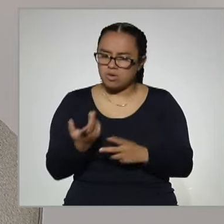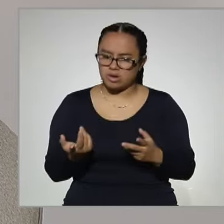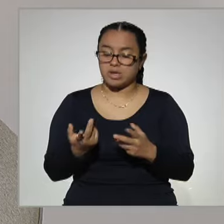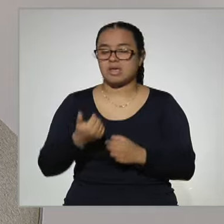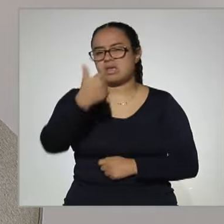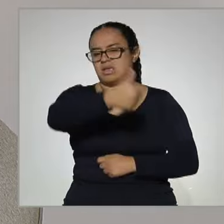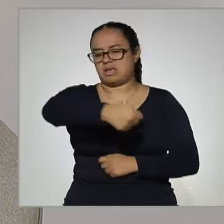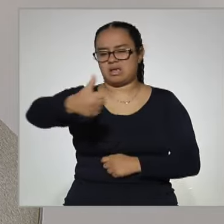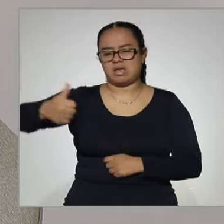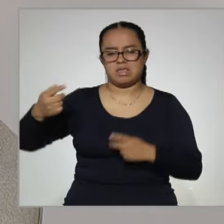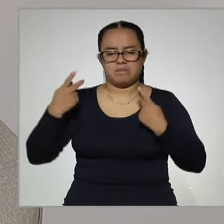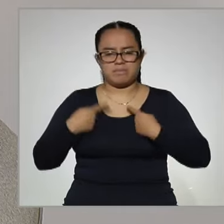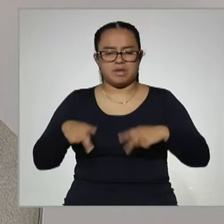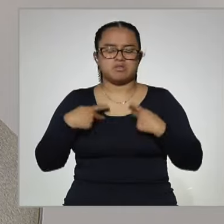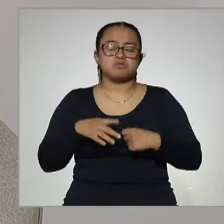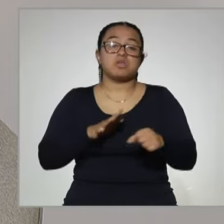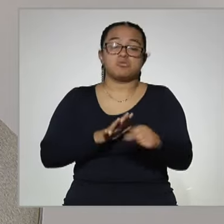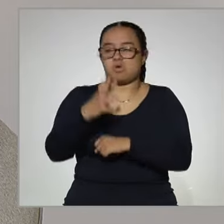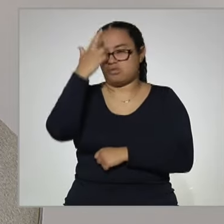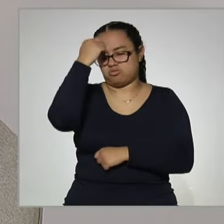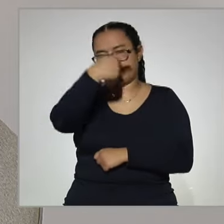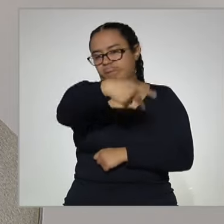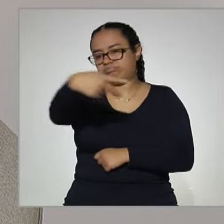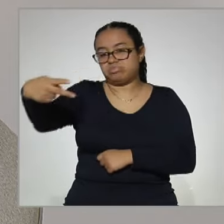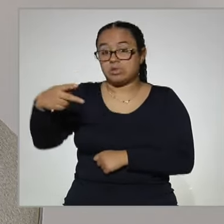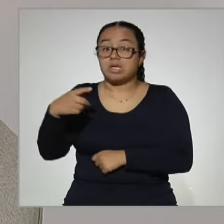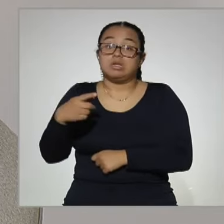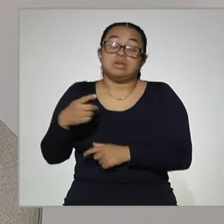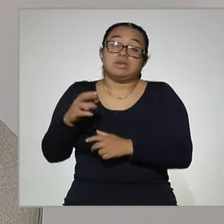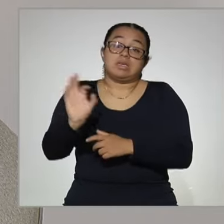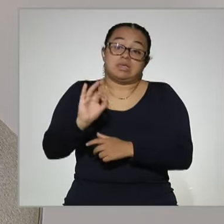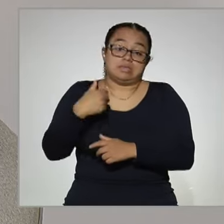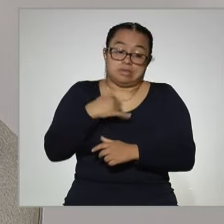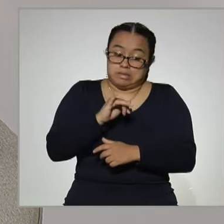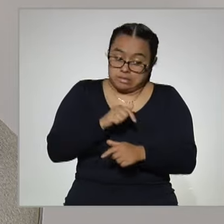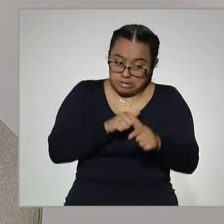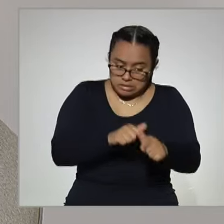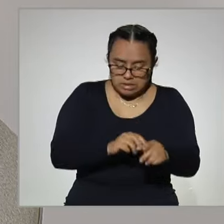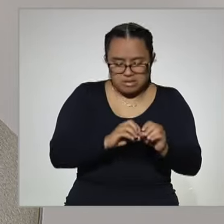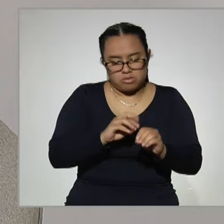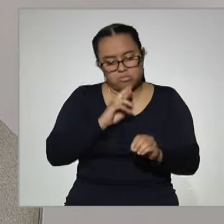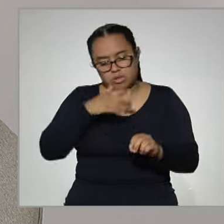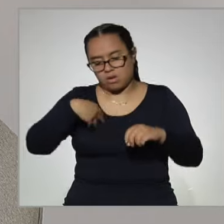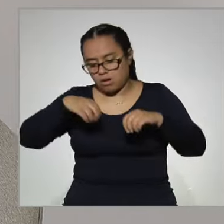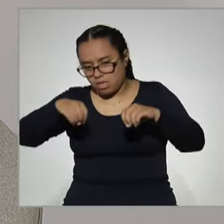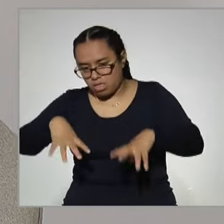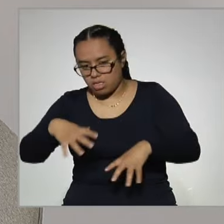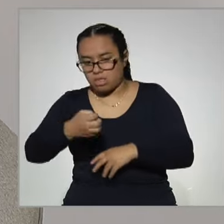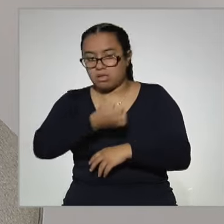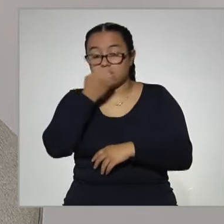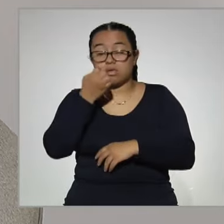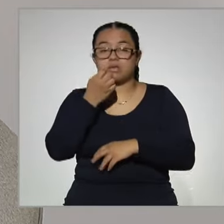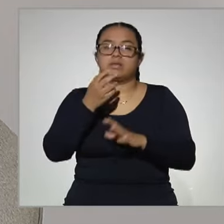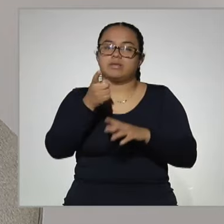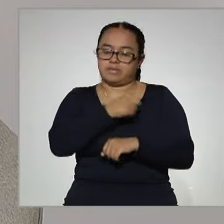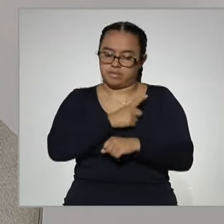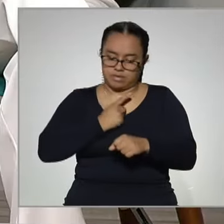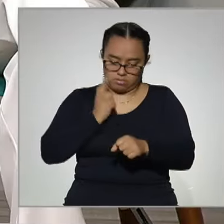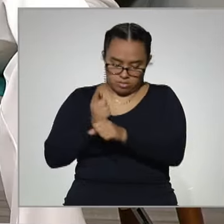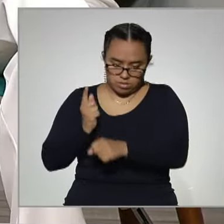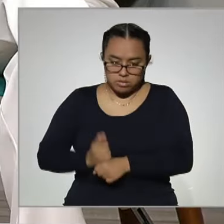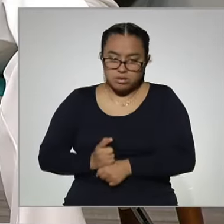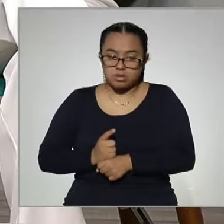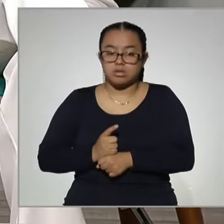razones que tiene para continuar o para dejar la escuela. Entonces, poder identificar eso y que sepan